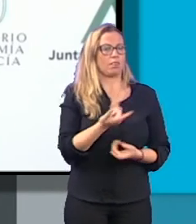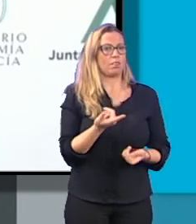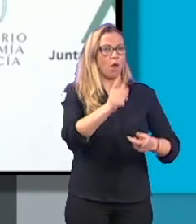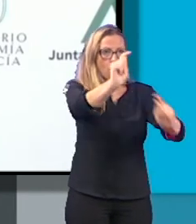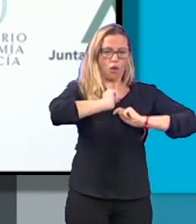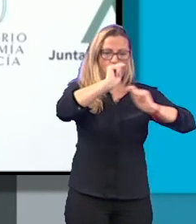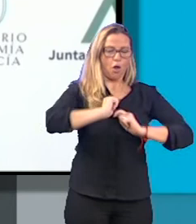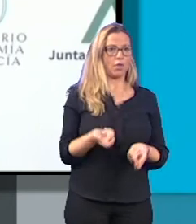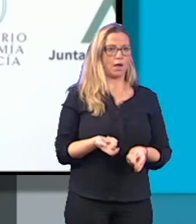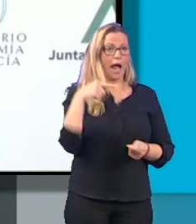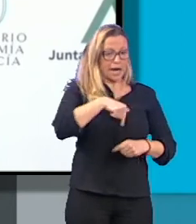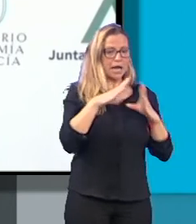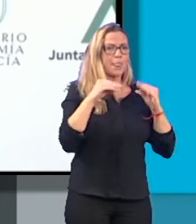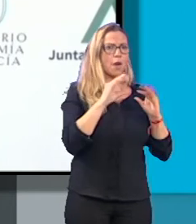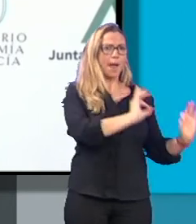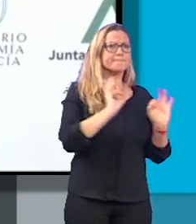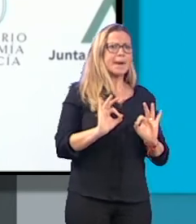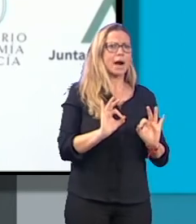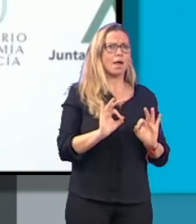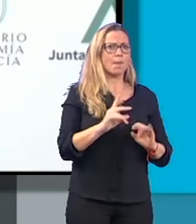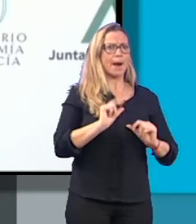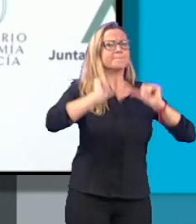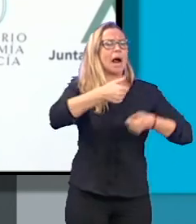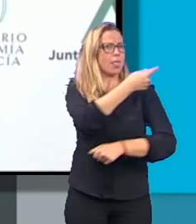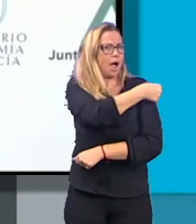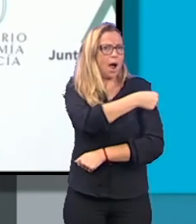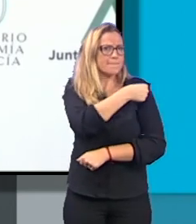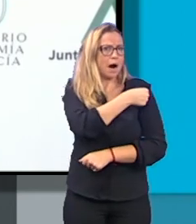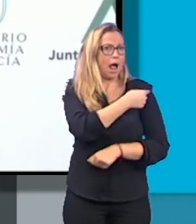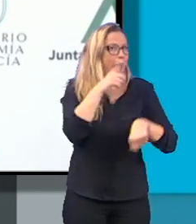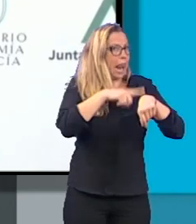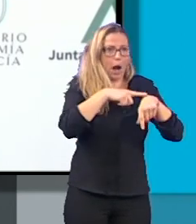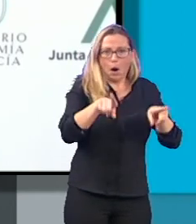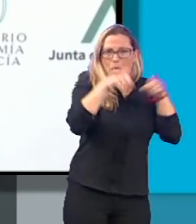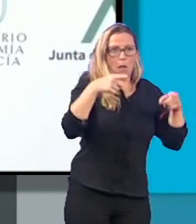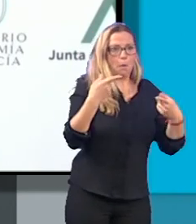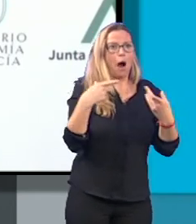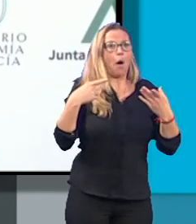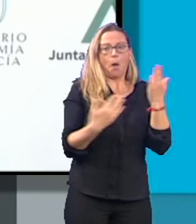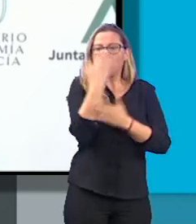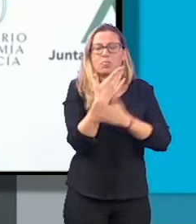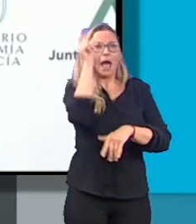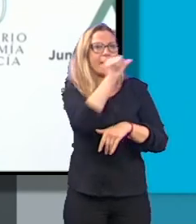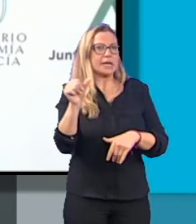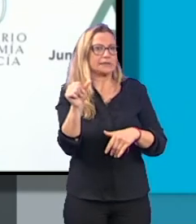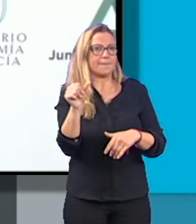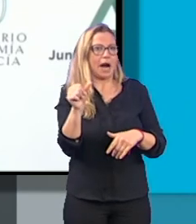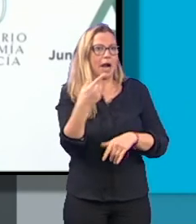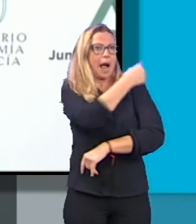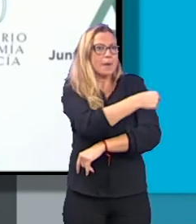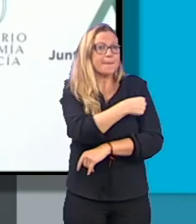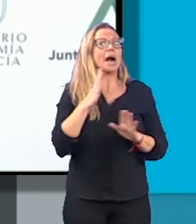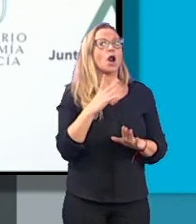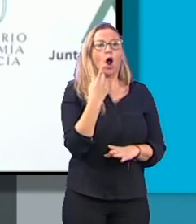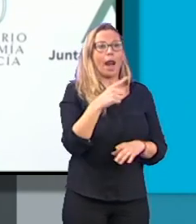En Andalucía estamos preparados para vacunar cualquier hora del día y cualquier día de la semana, pero nos hacen falta las vacunas.